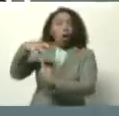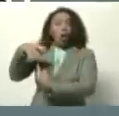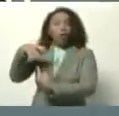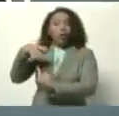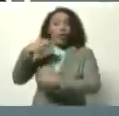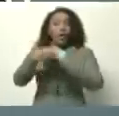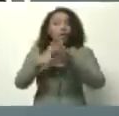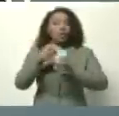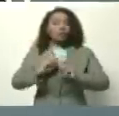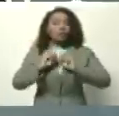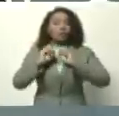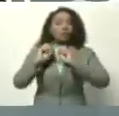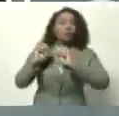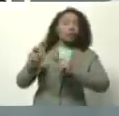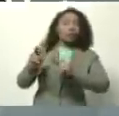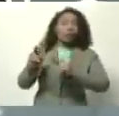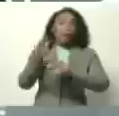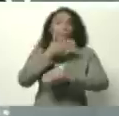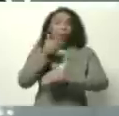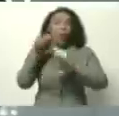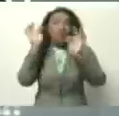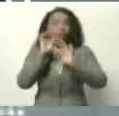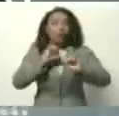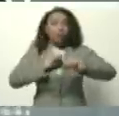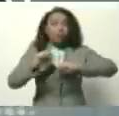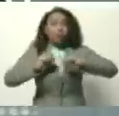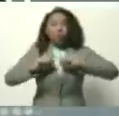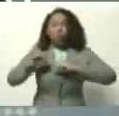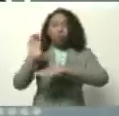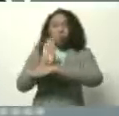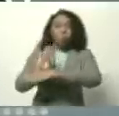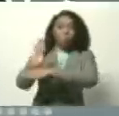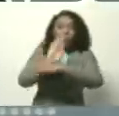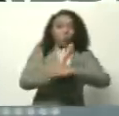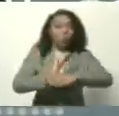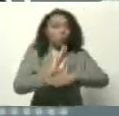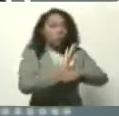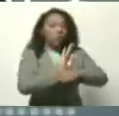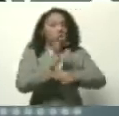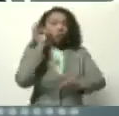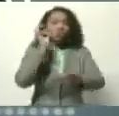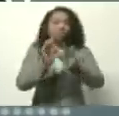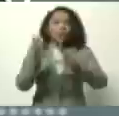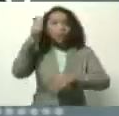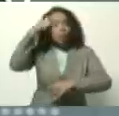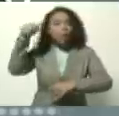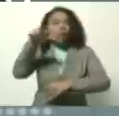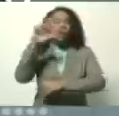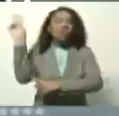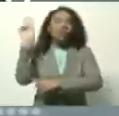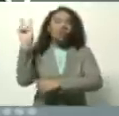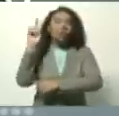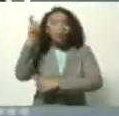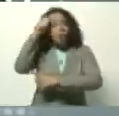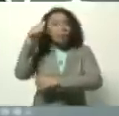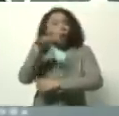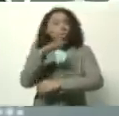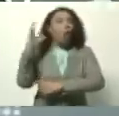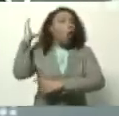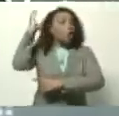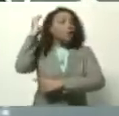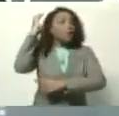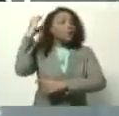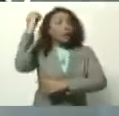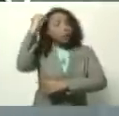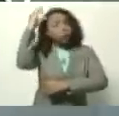oportunas, la mejor forma de acción es la prevención, y afortunadamente el pueblo venezolano, un pueblo de alta conciencia,